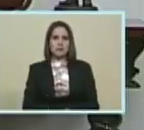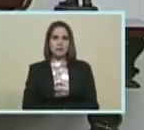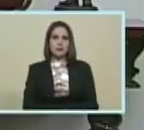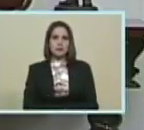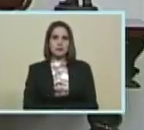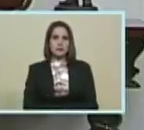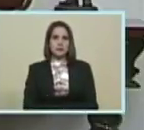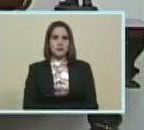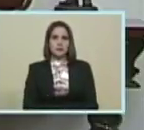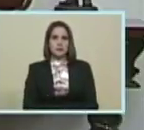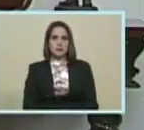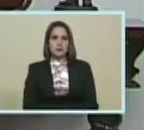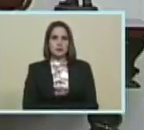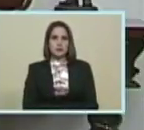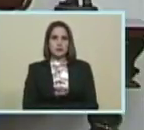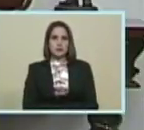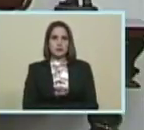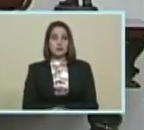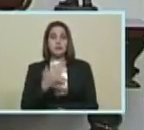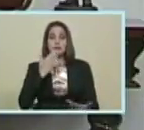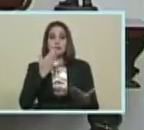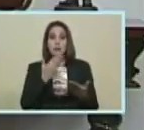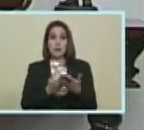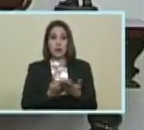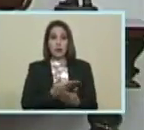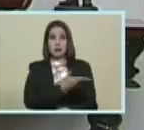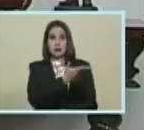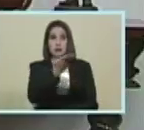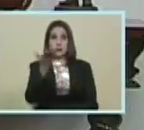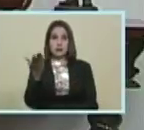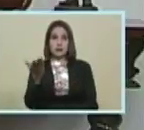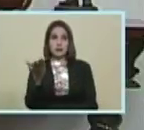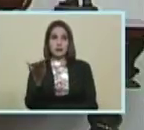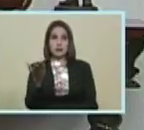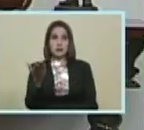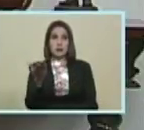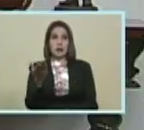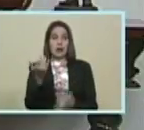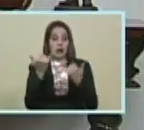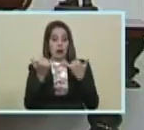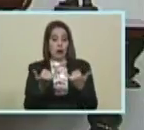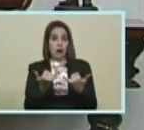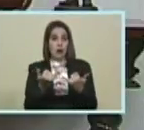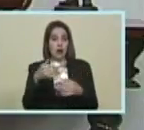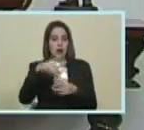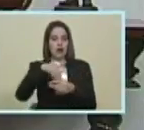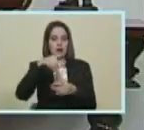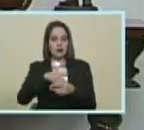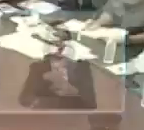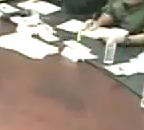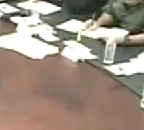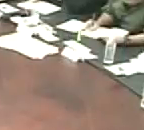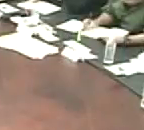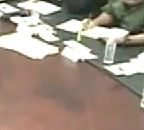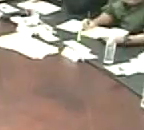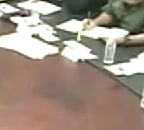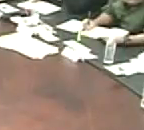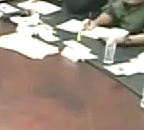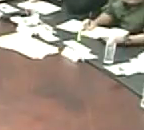Nacional Electoral... ...gracias a ustedes... ...doctora Tibisay Lucena... ...tenemos elecciones en el país...